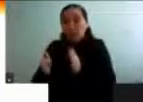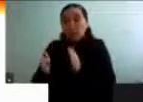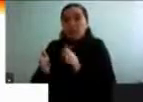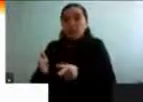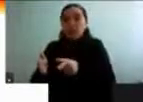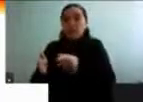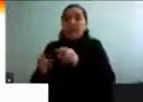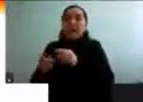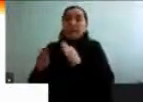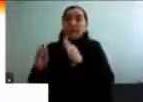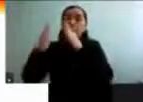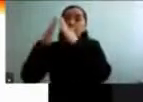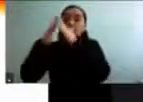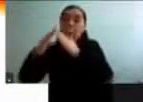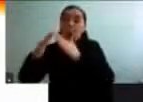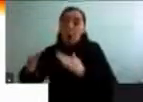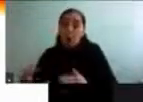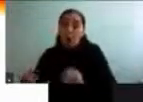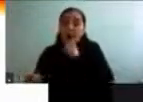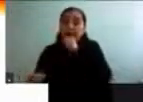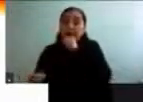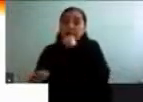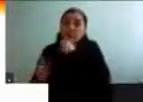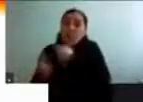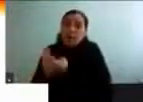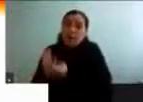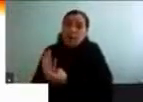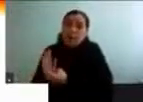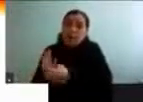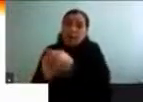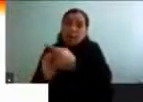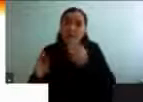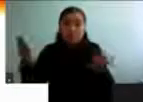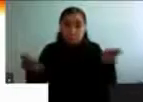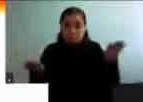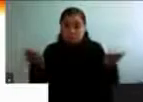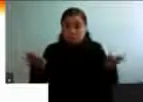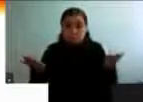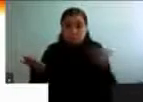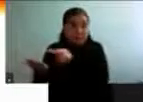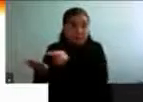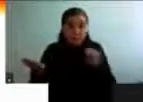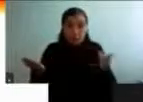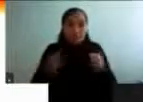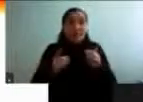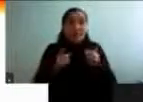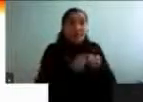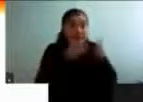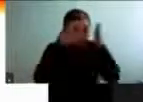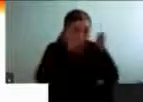Para estas dos personas, tiene que haber un abordaje diferente y centrado en la persona.